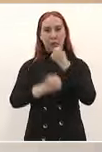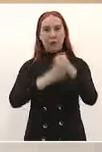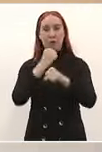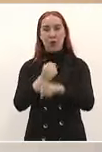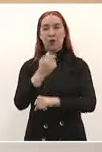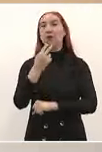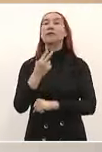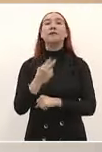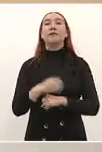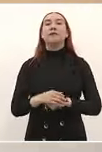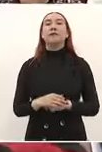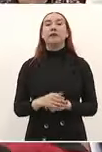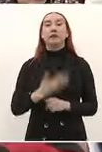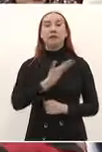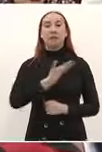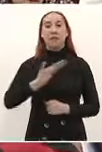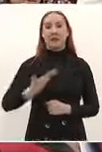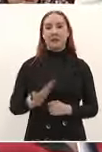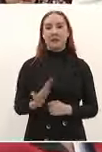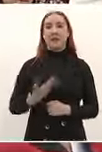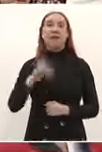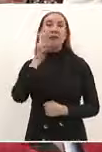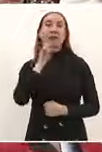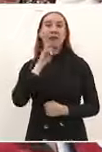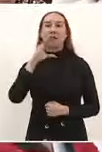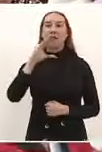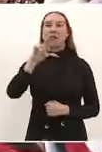2024. ¡Aplausos!